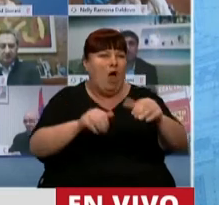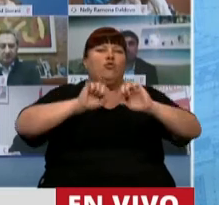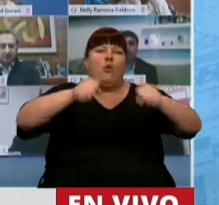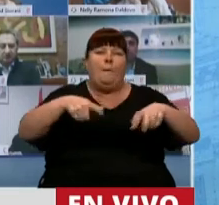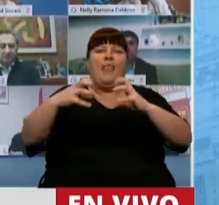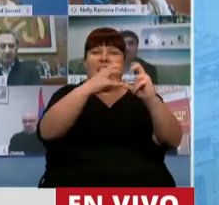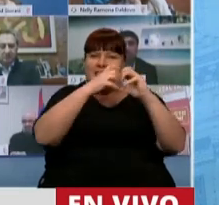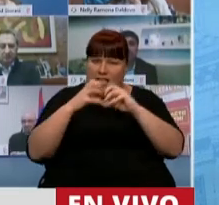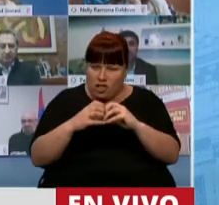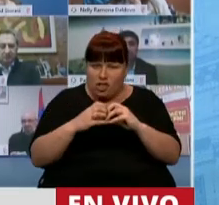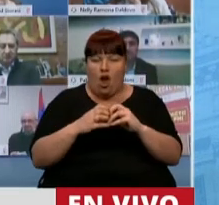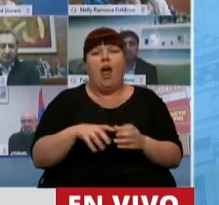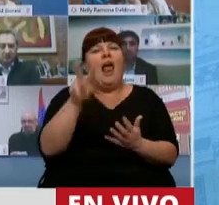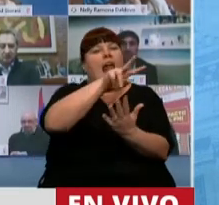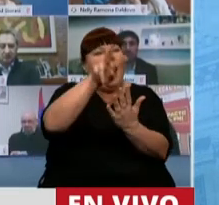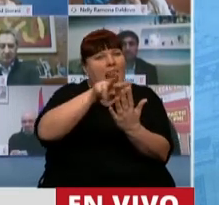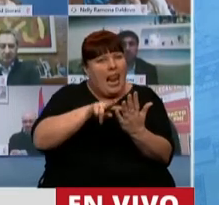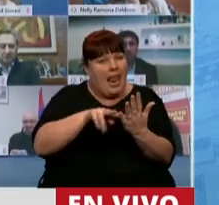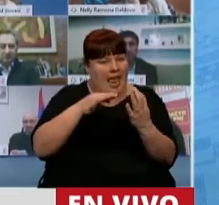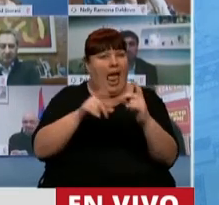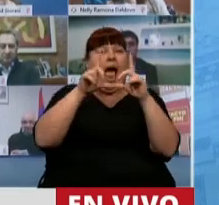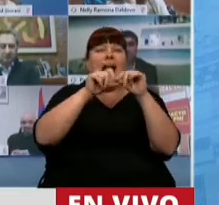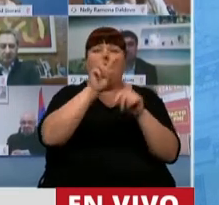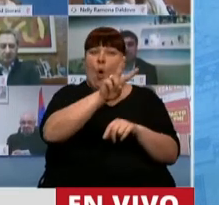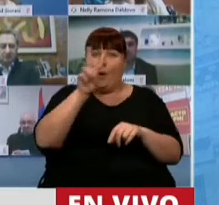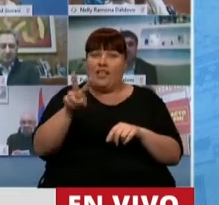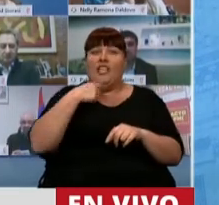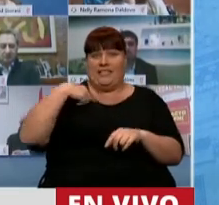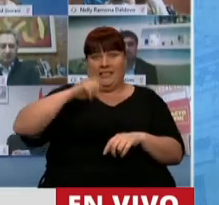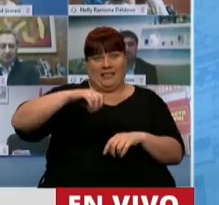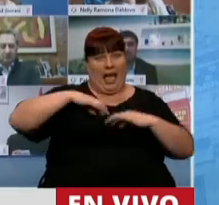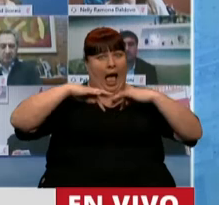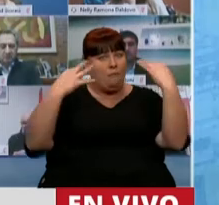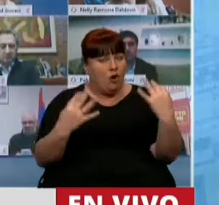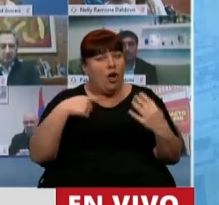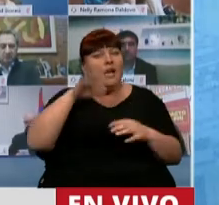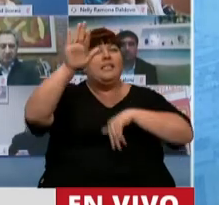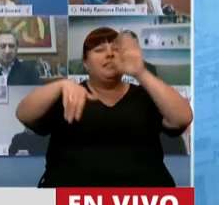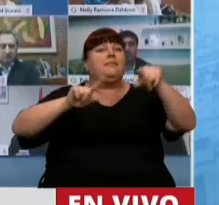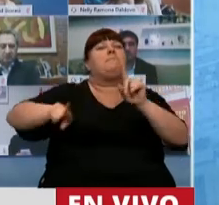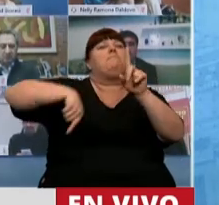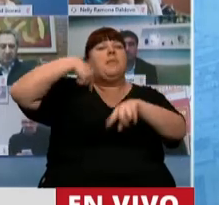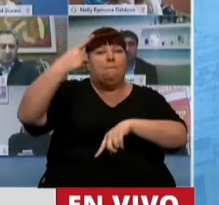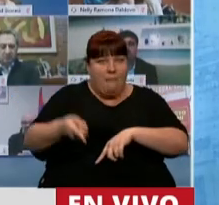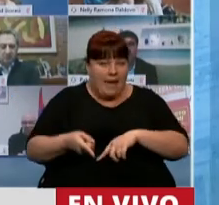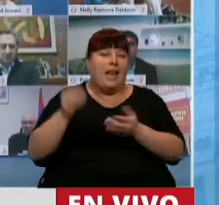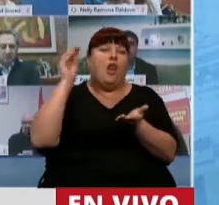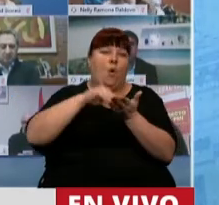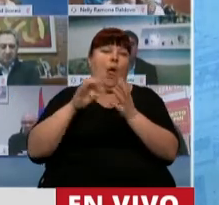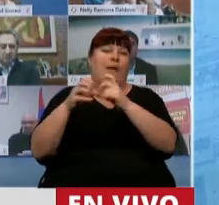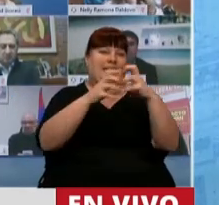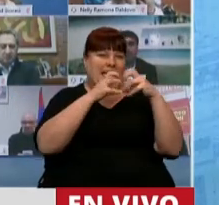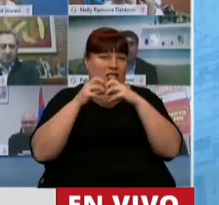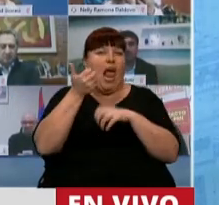suspender esta sesión, dar lectura por el artículo 22 a quienes estamos presentes, y convocar para el día de mañana a una nueva